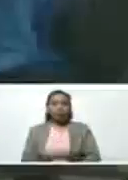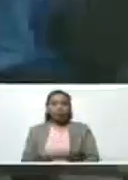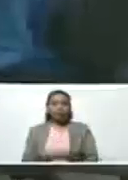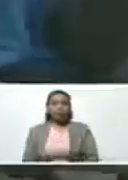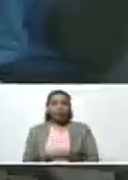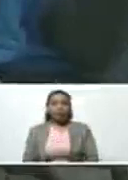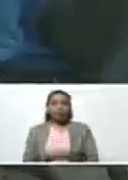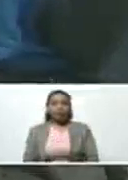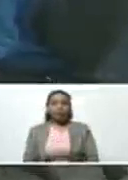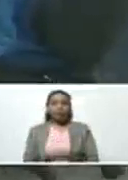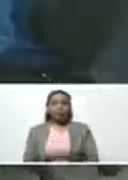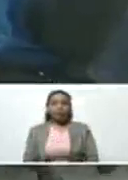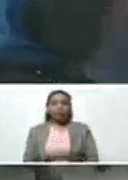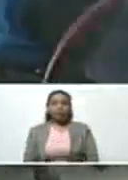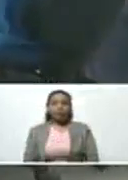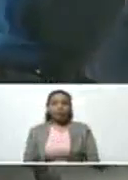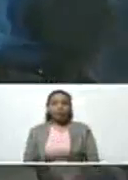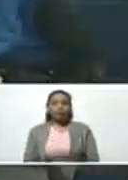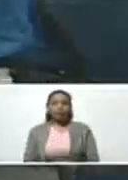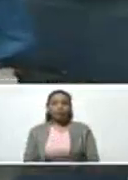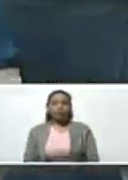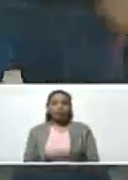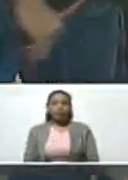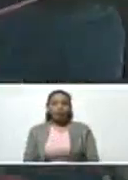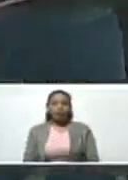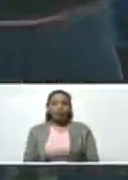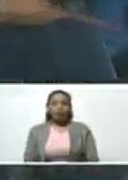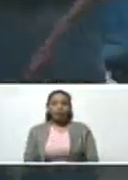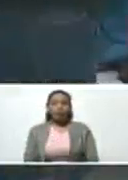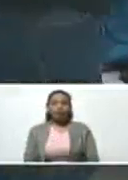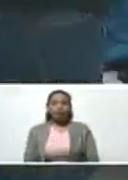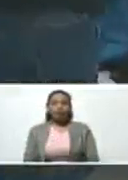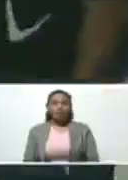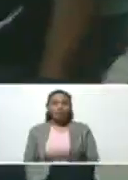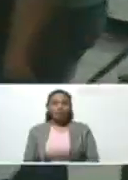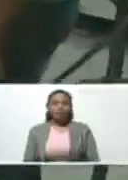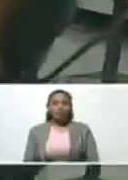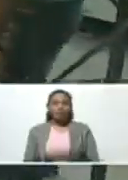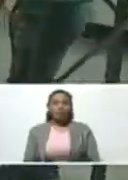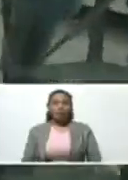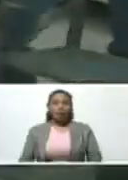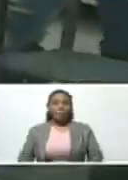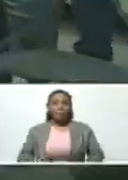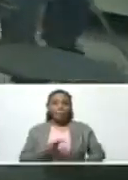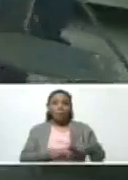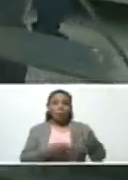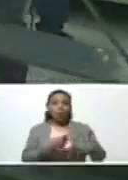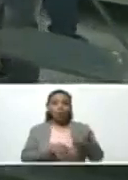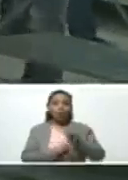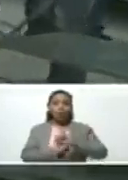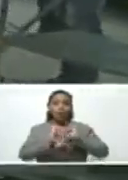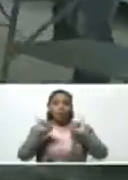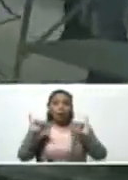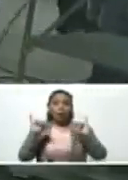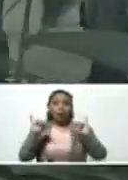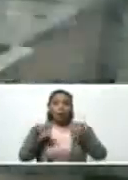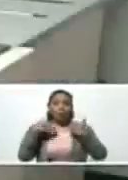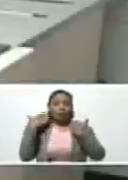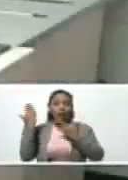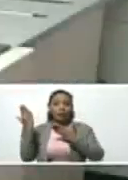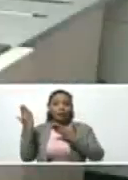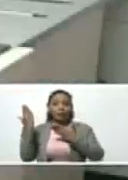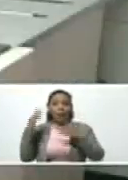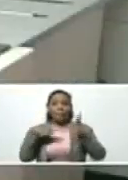Bueno, señor presidente, este es el producto final de este